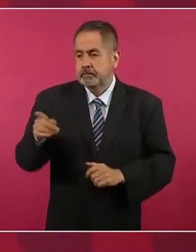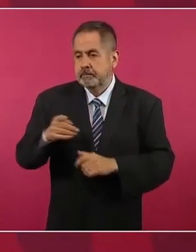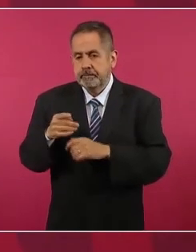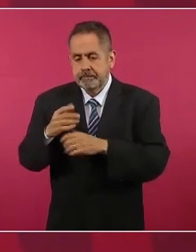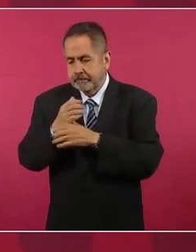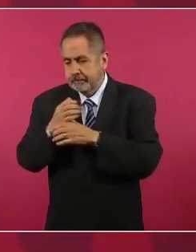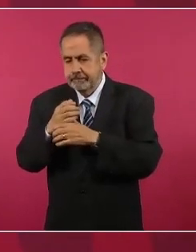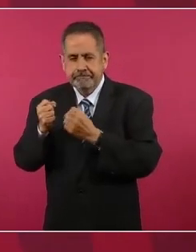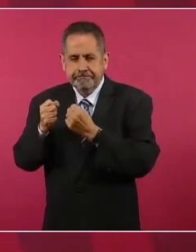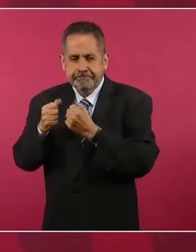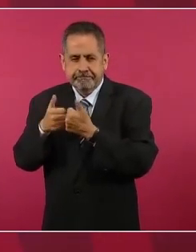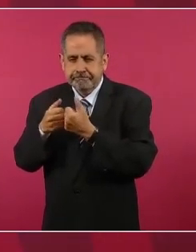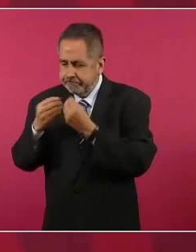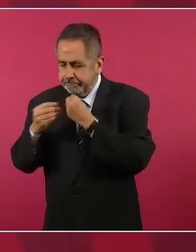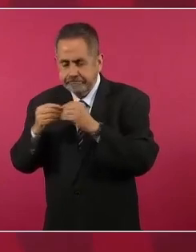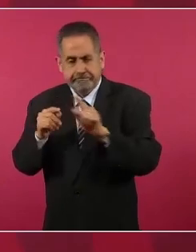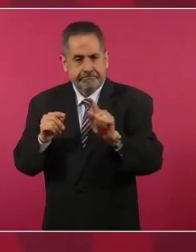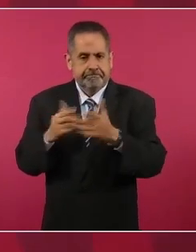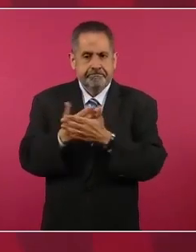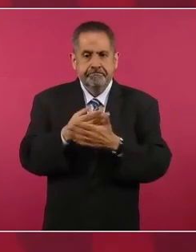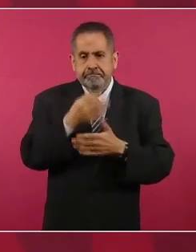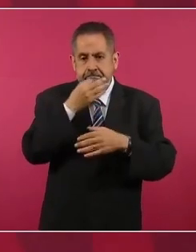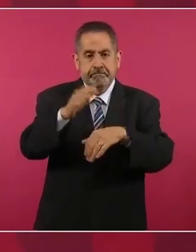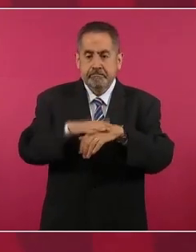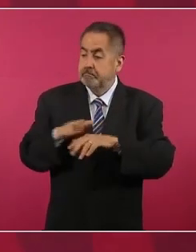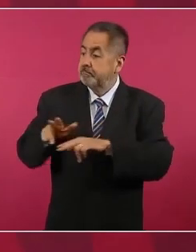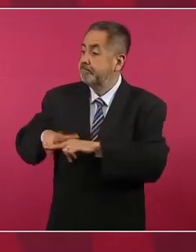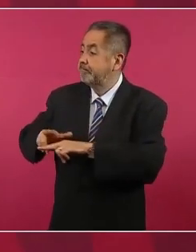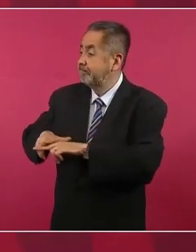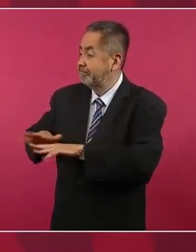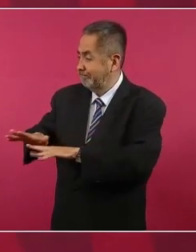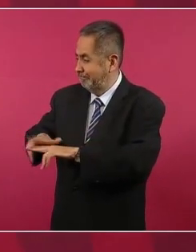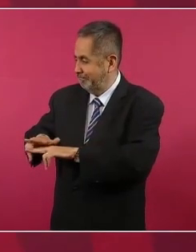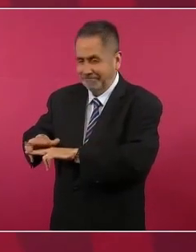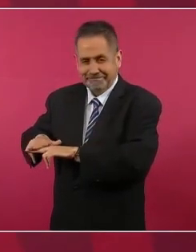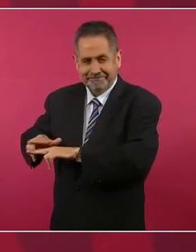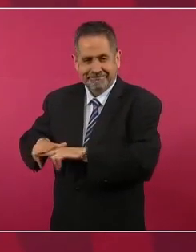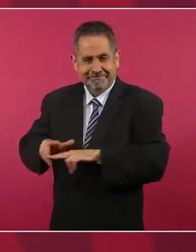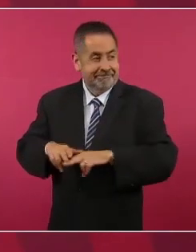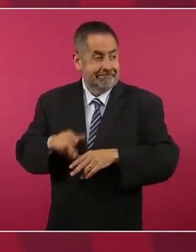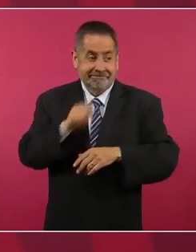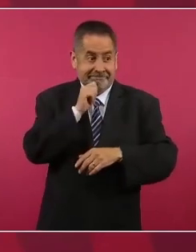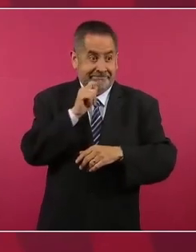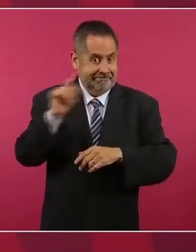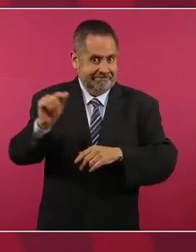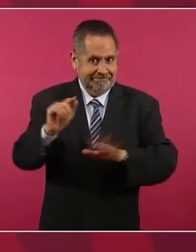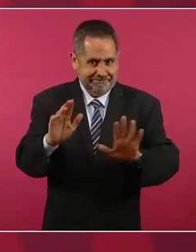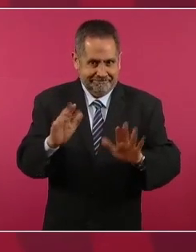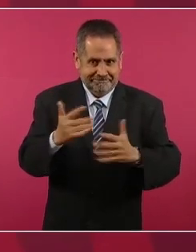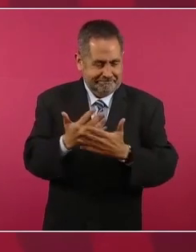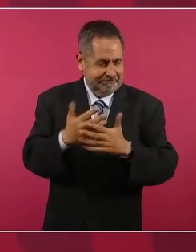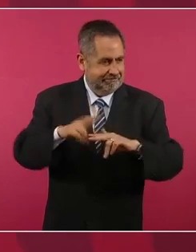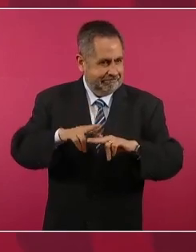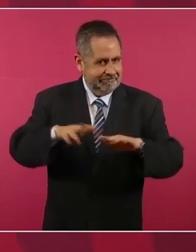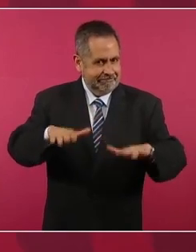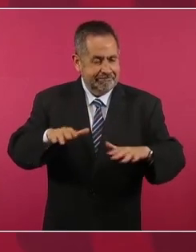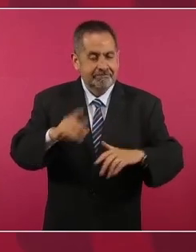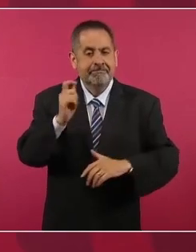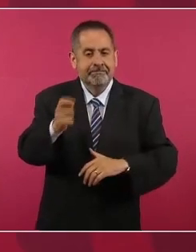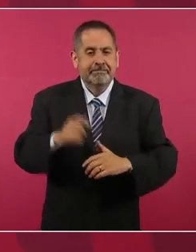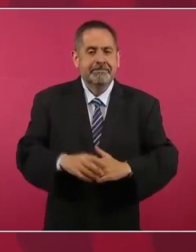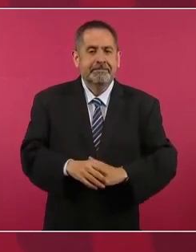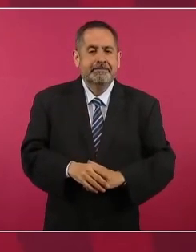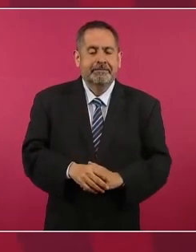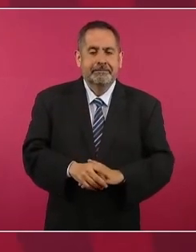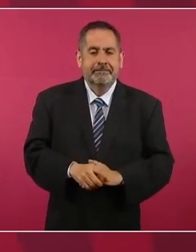leche y con pan. siéntense, siéntense. No, es que